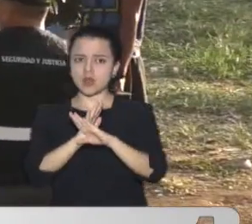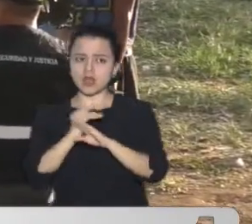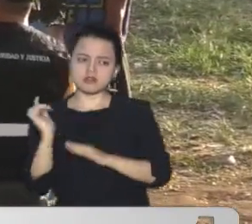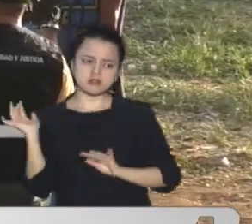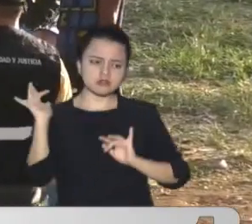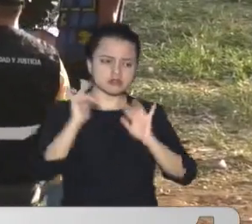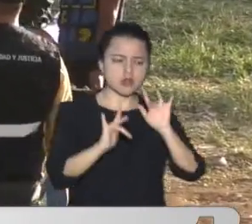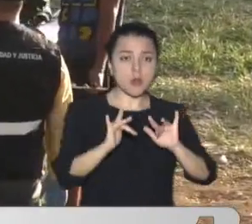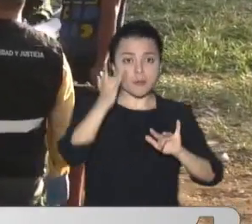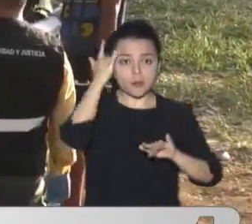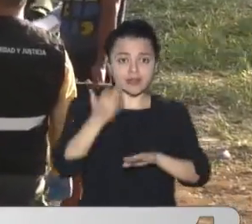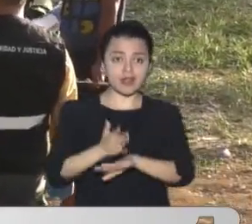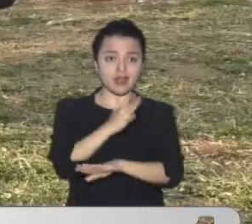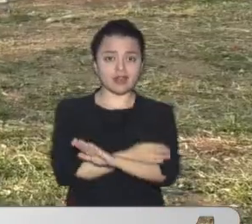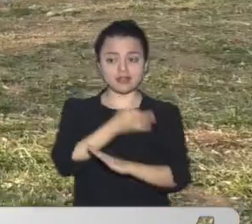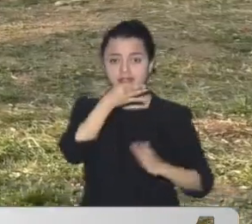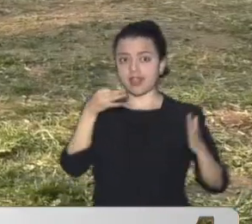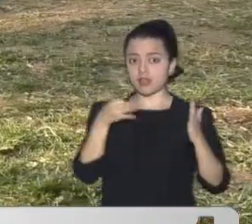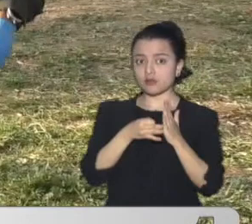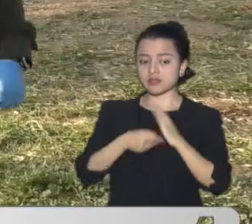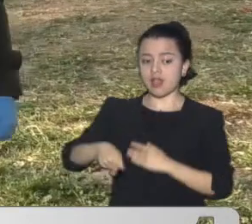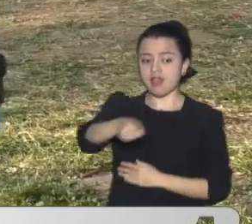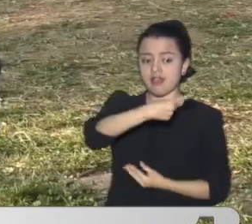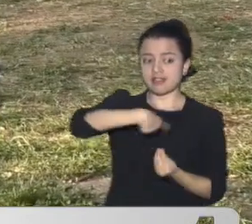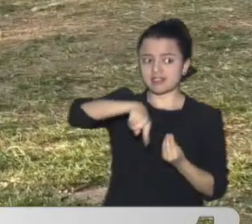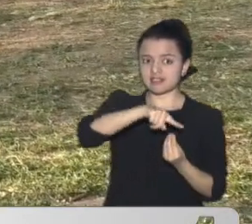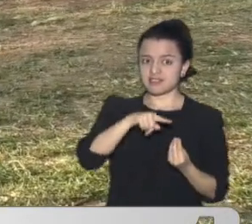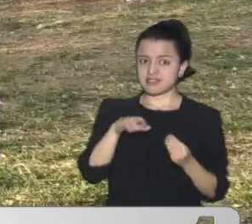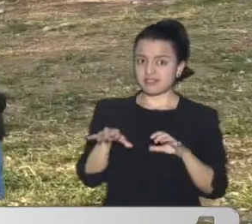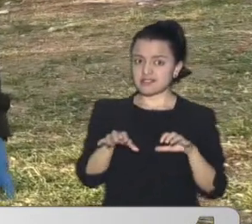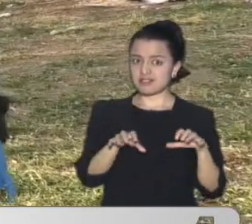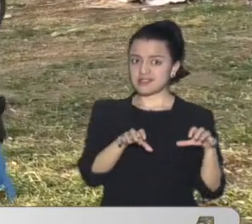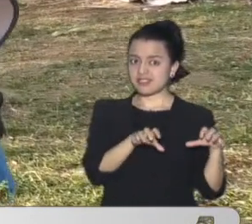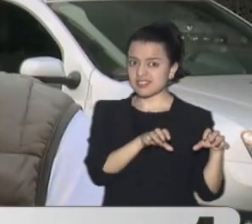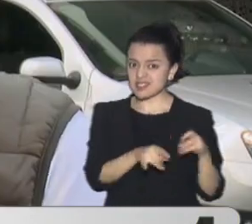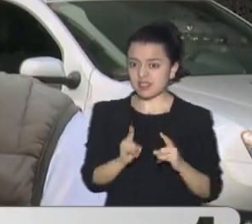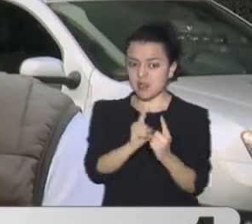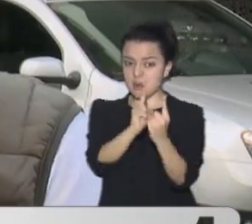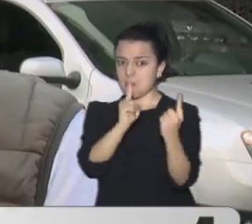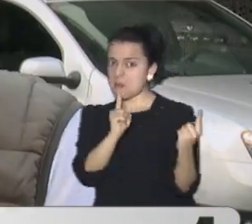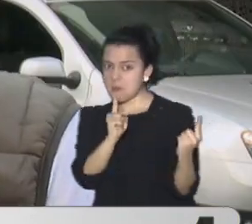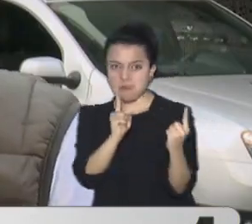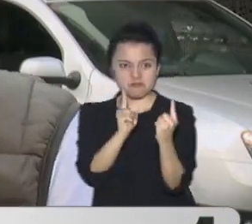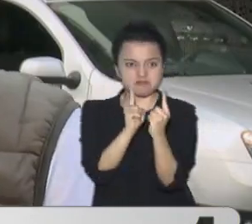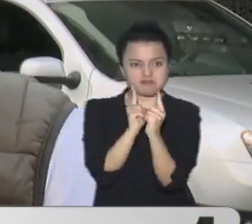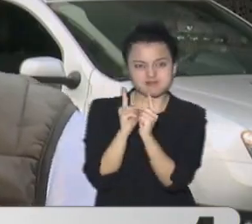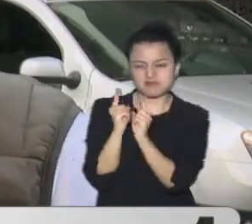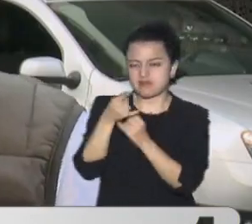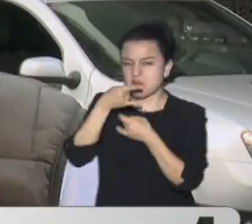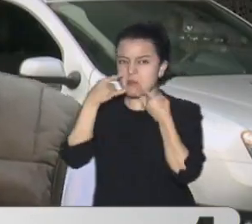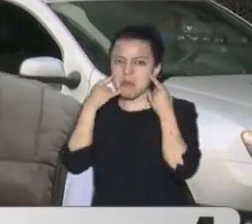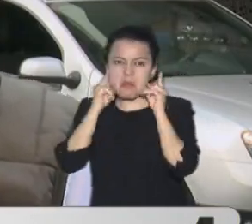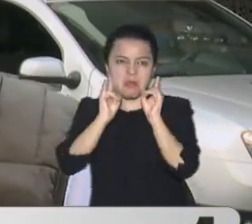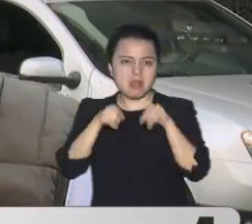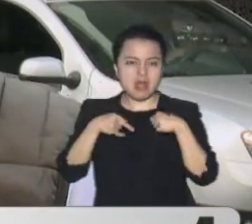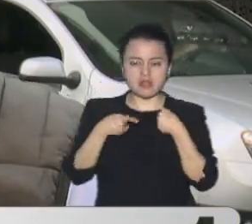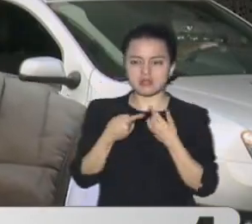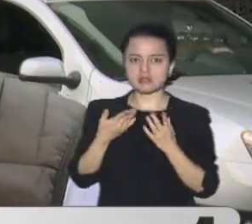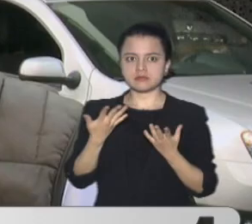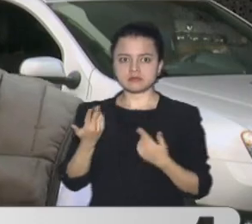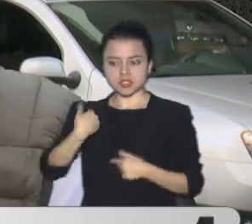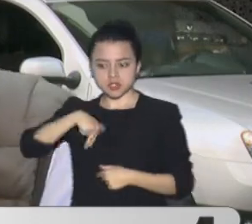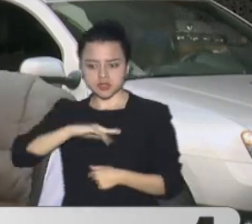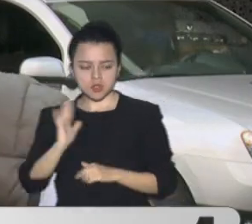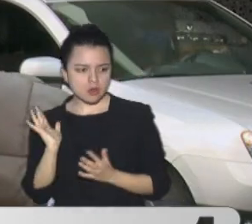Por alto número De hurtos Delincuencia En la zona Y falta de bioseguridad Encontramos armas blancas Encontramos sustancias Ecoactivas En